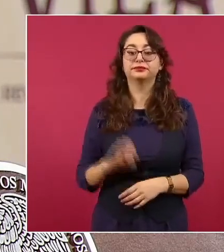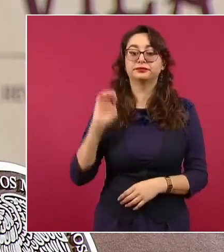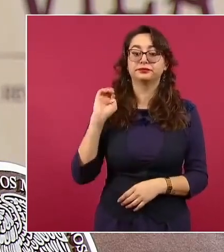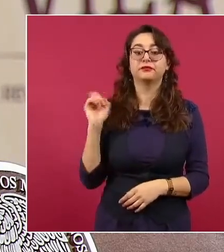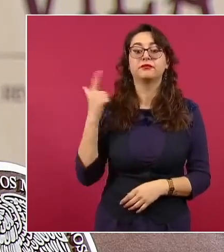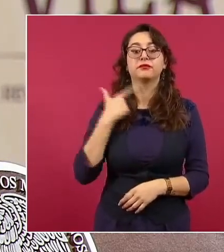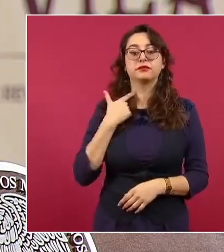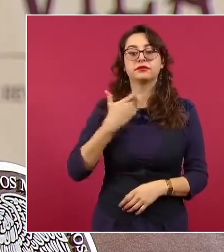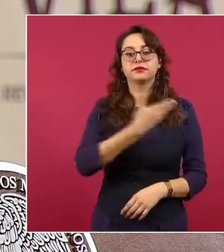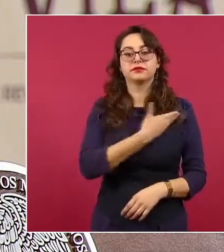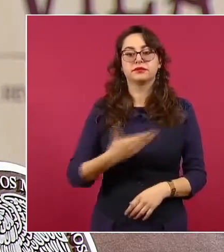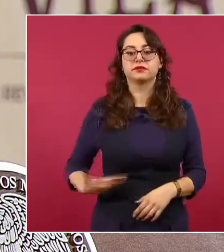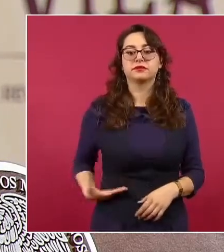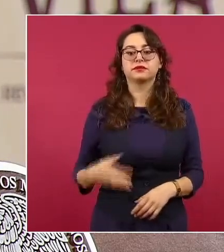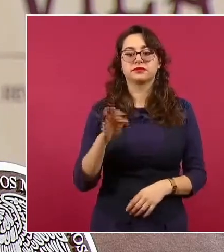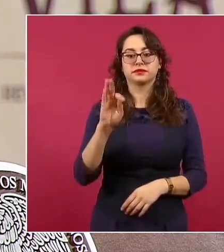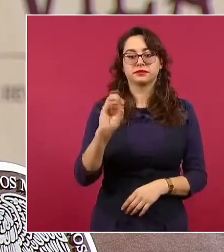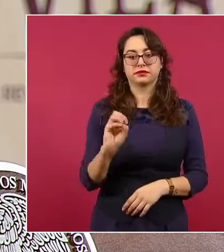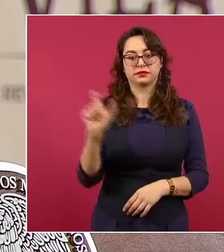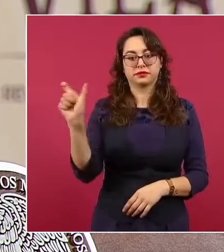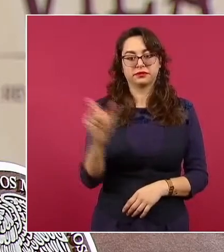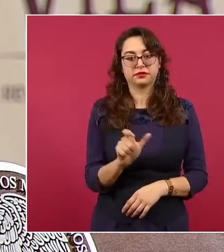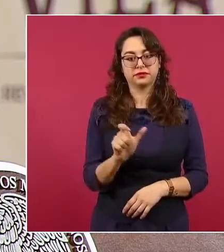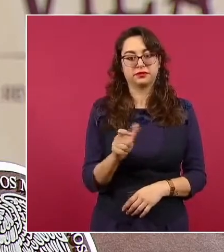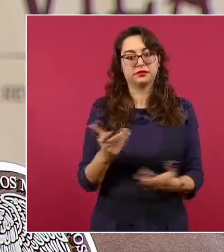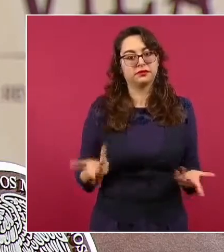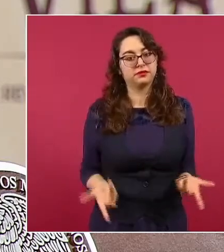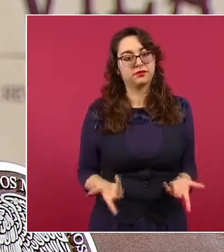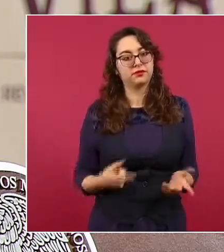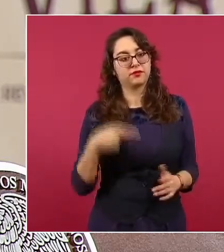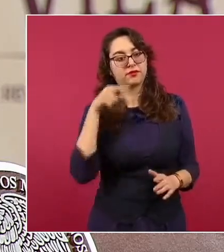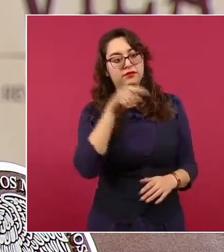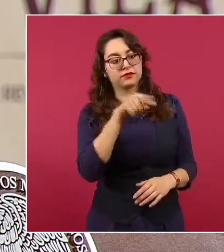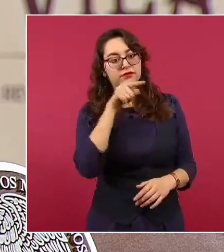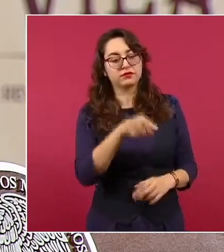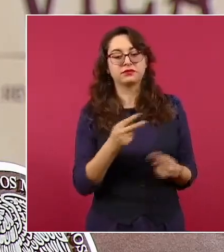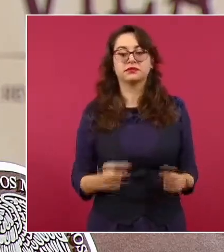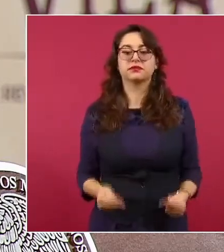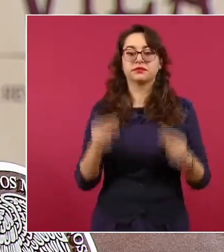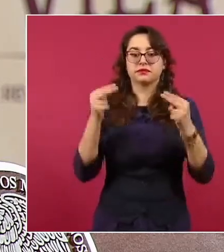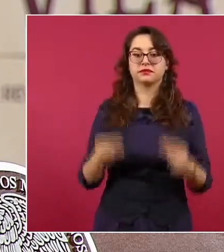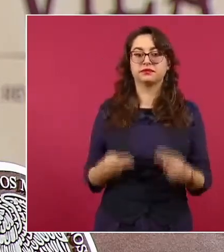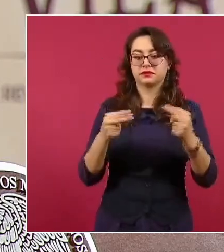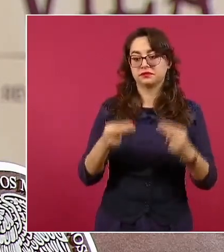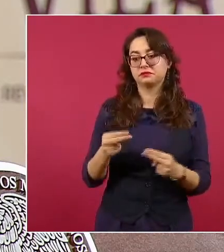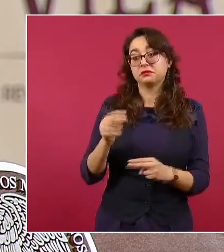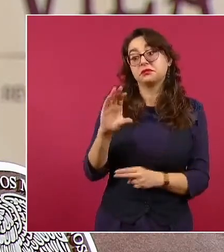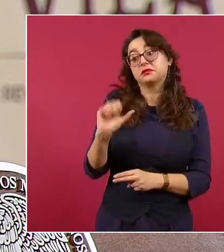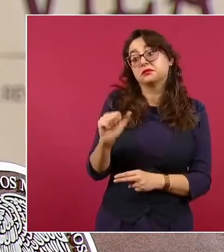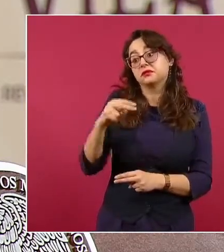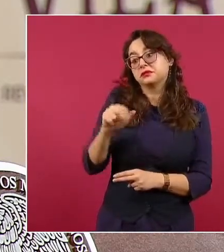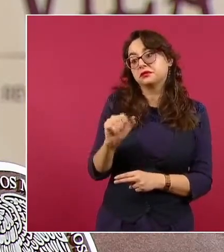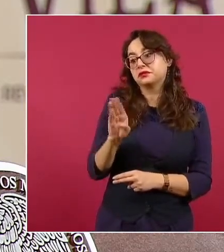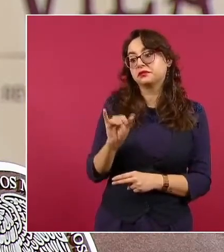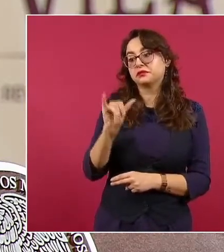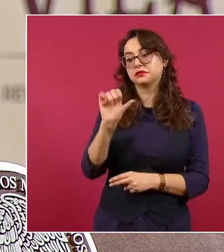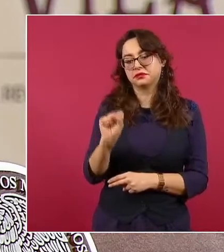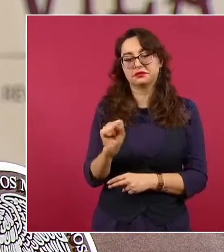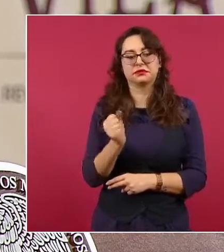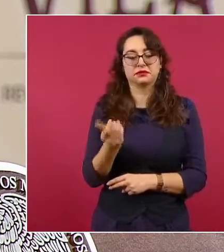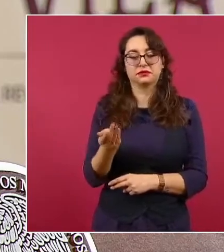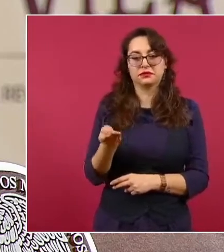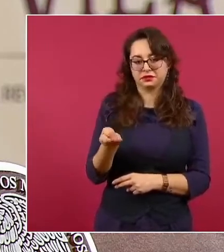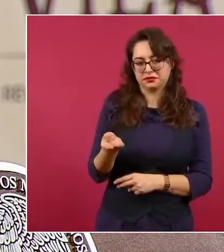Fox, que fue exhibido por sus negocios con la cannabis, él lo niega, pero hay